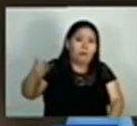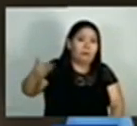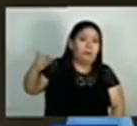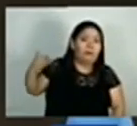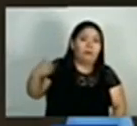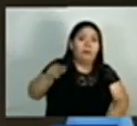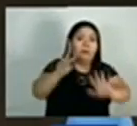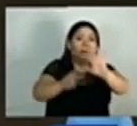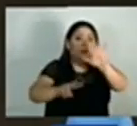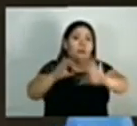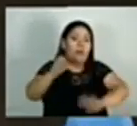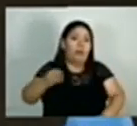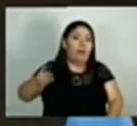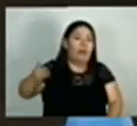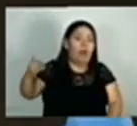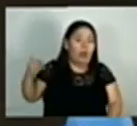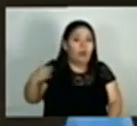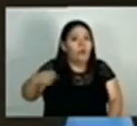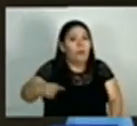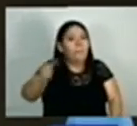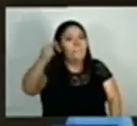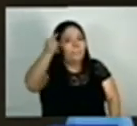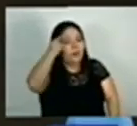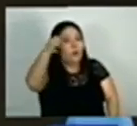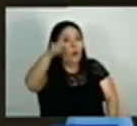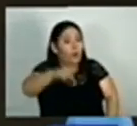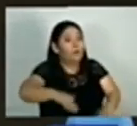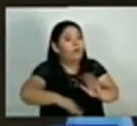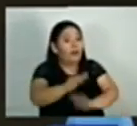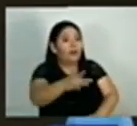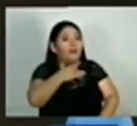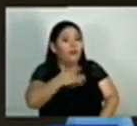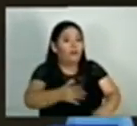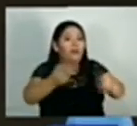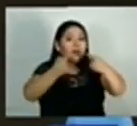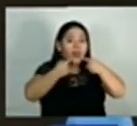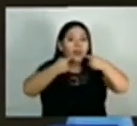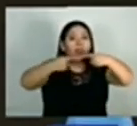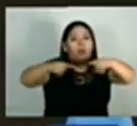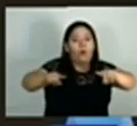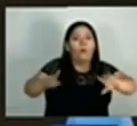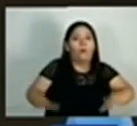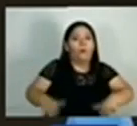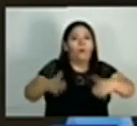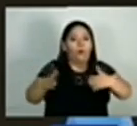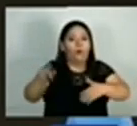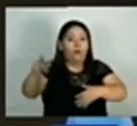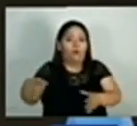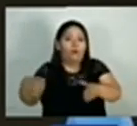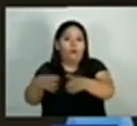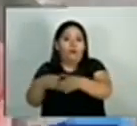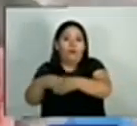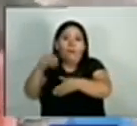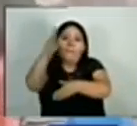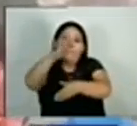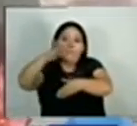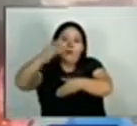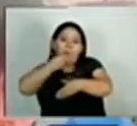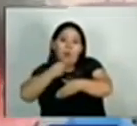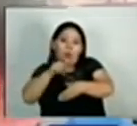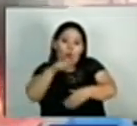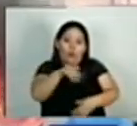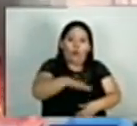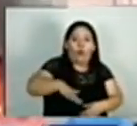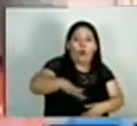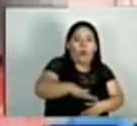más de 70 años y que augura complicarse aún más con el anuncio de una incursión por parte de Israel en la Franja de Gaza, donde se